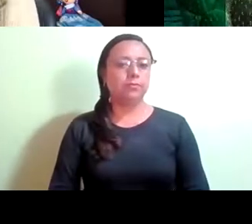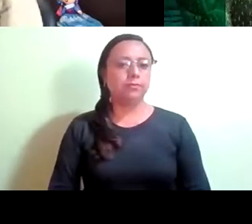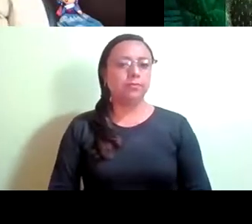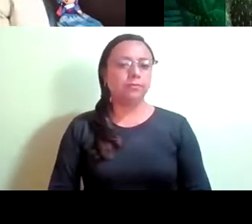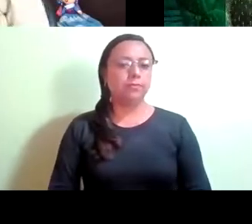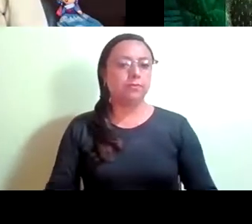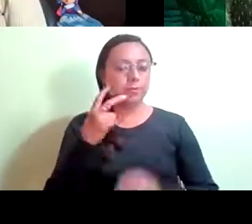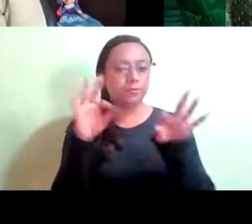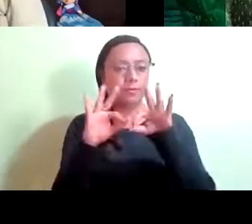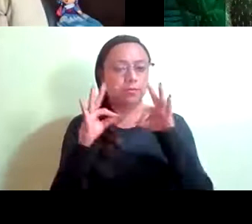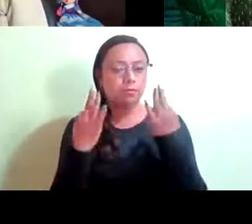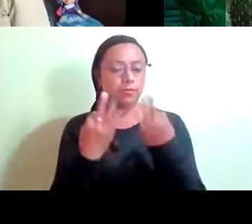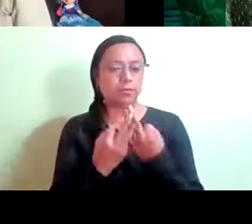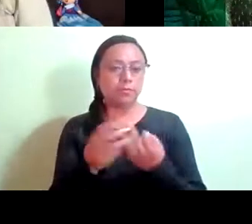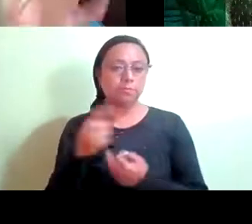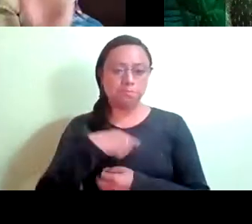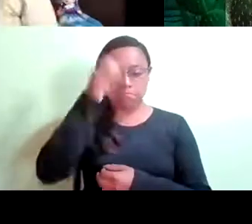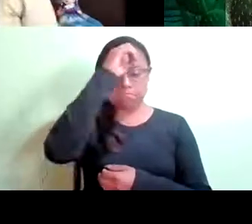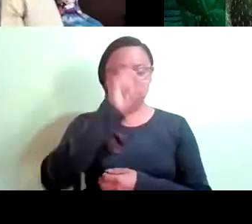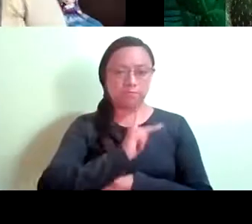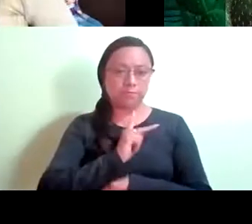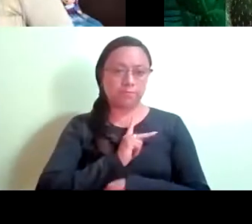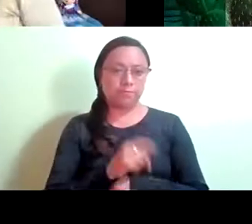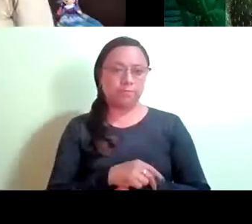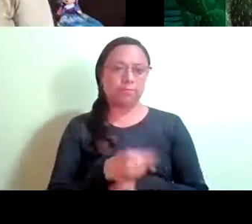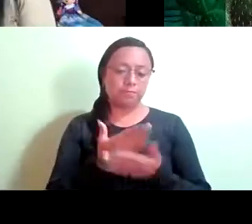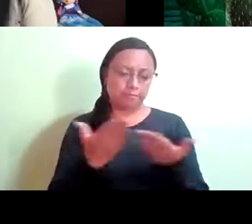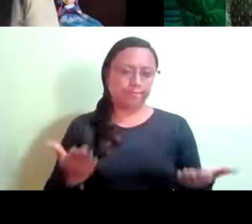en ese sentido, doy mi opinión, y bueno, pues votemos.